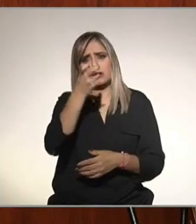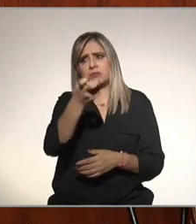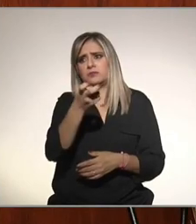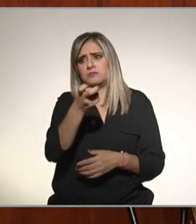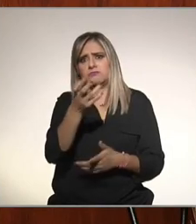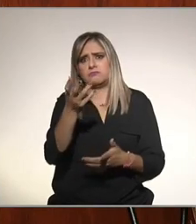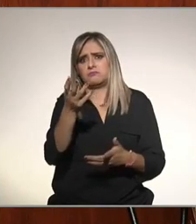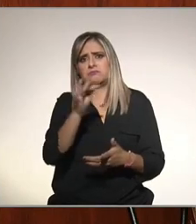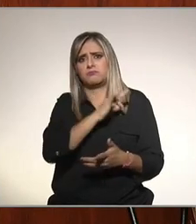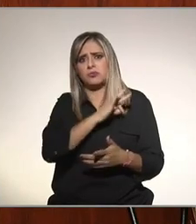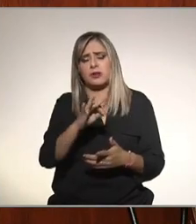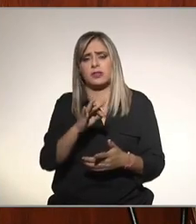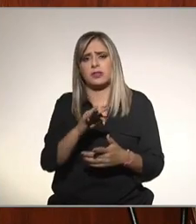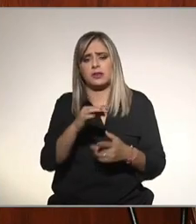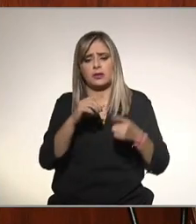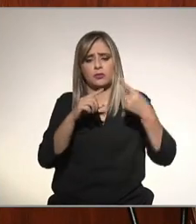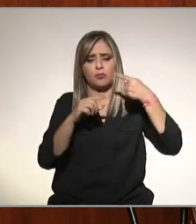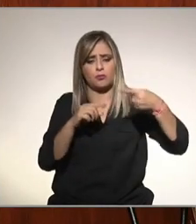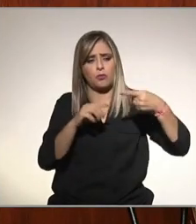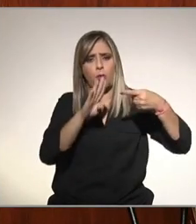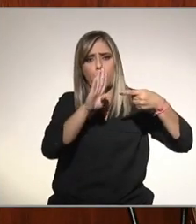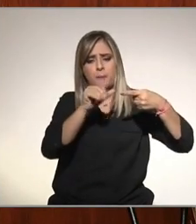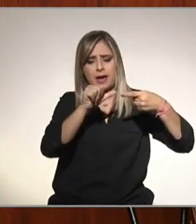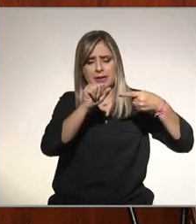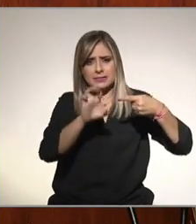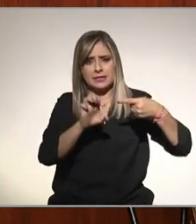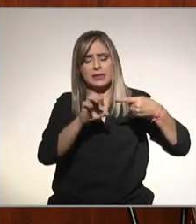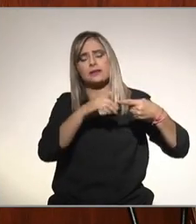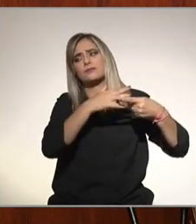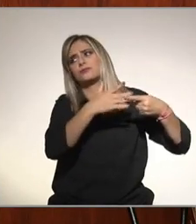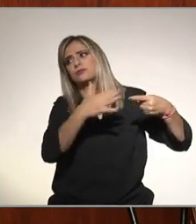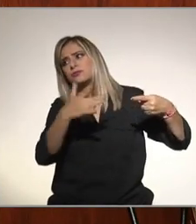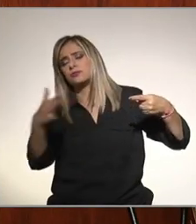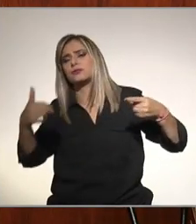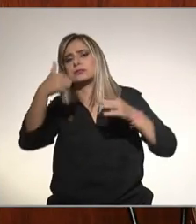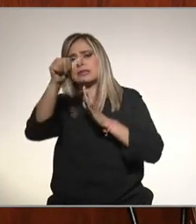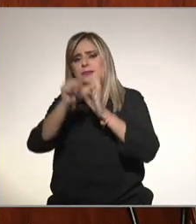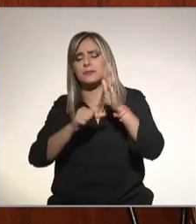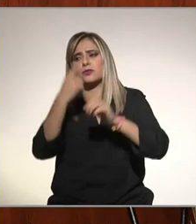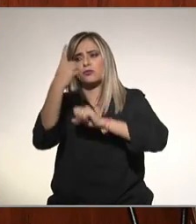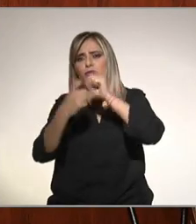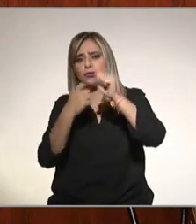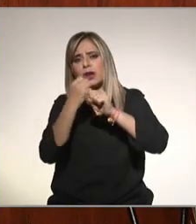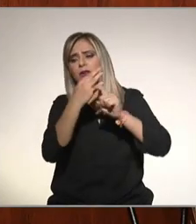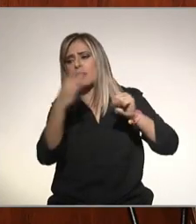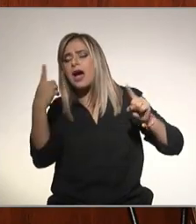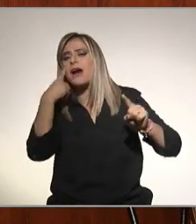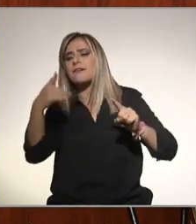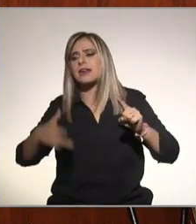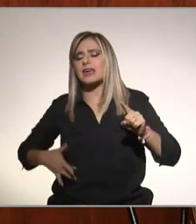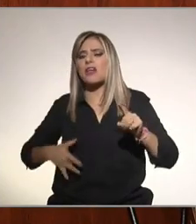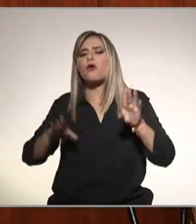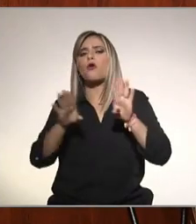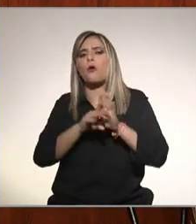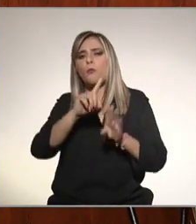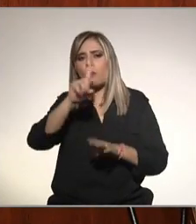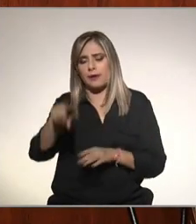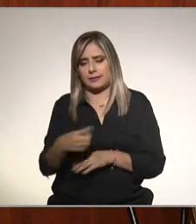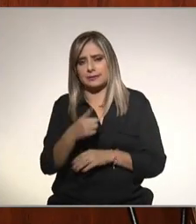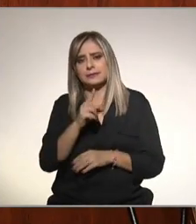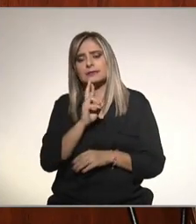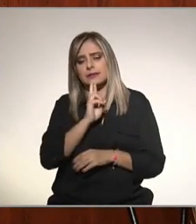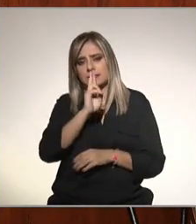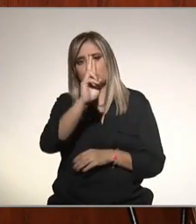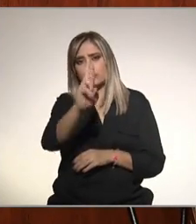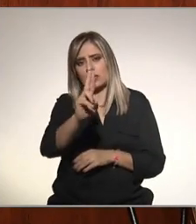llamémosle uno de base y después hacer uno seis meses después un año después para ver cómo se va comportando sobre todo en pacientes que